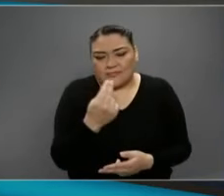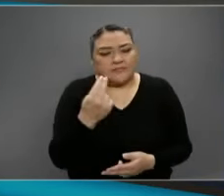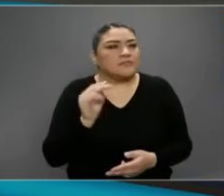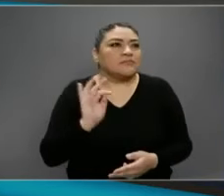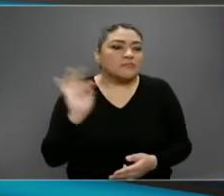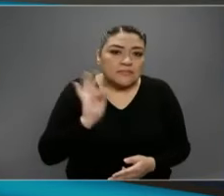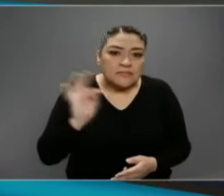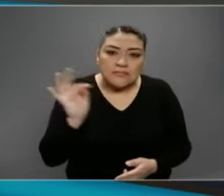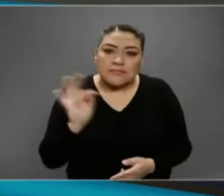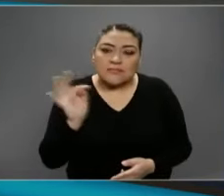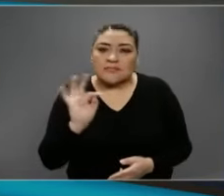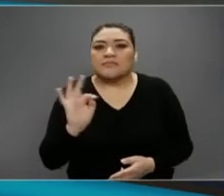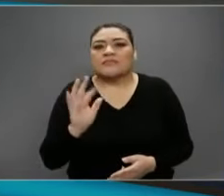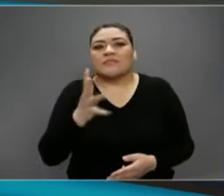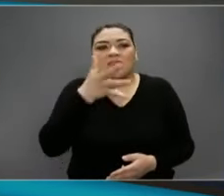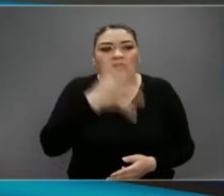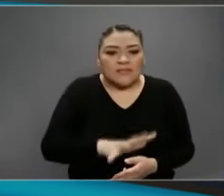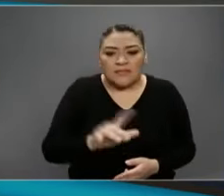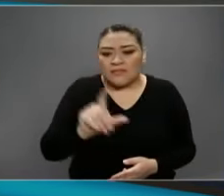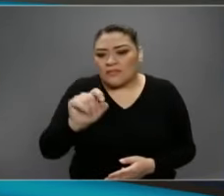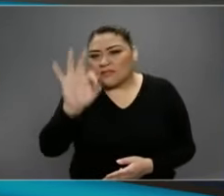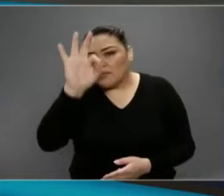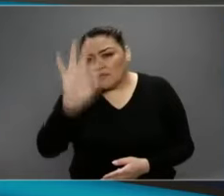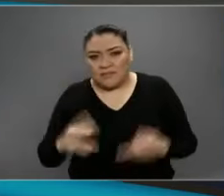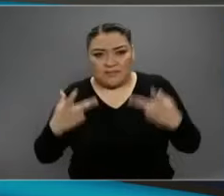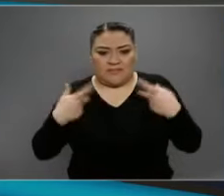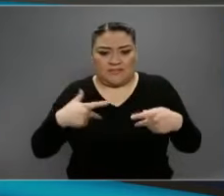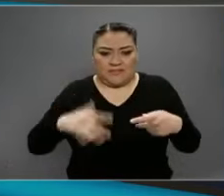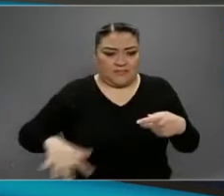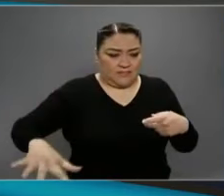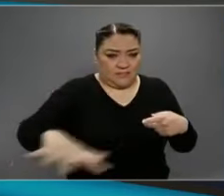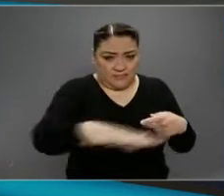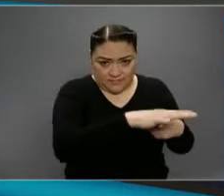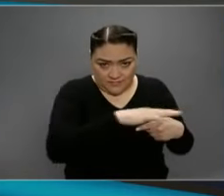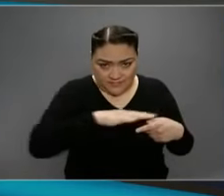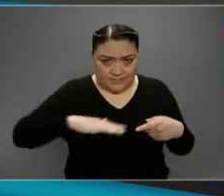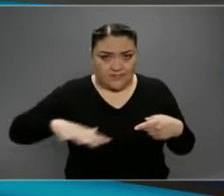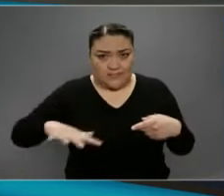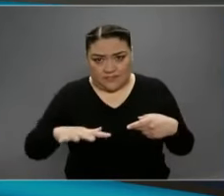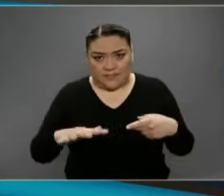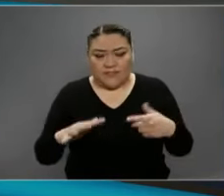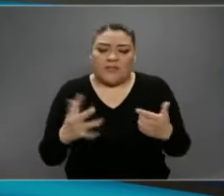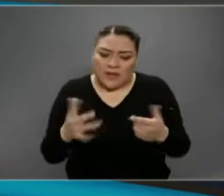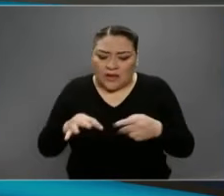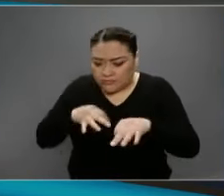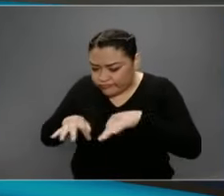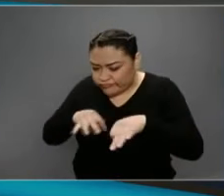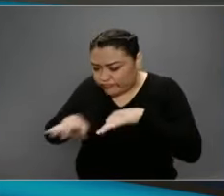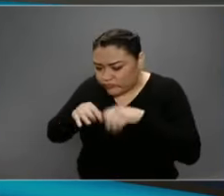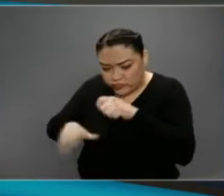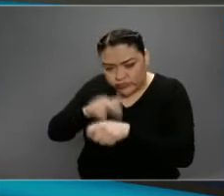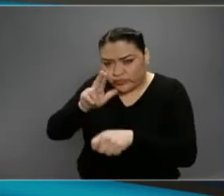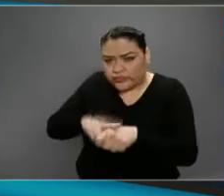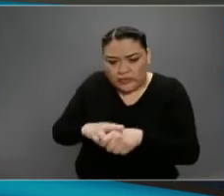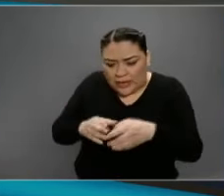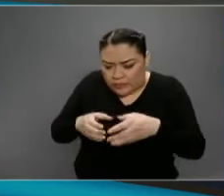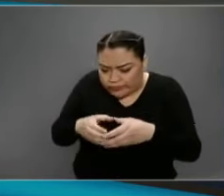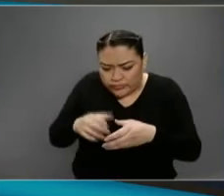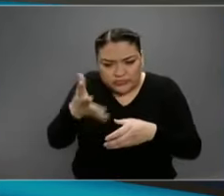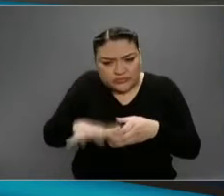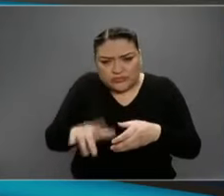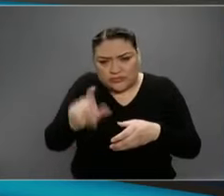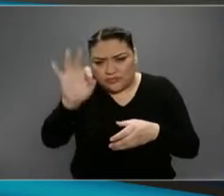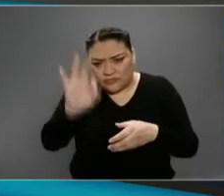Probablemente el 10 o 20% de las personas estaremos haciendo nuestras labores normales. Solamente.